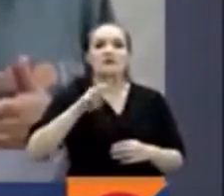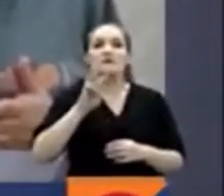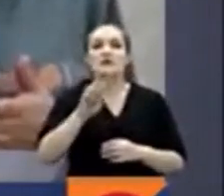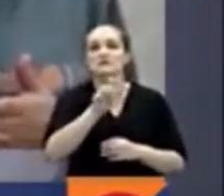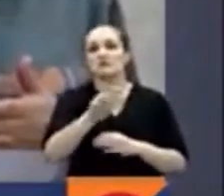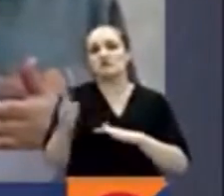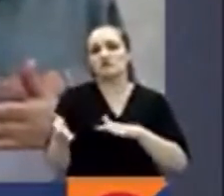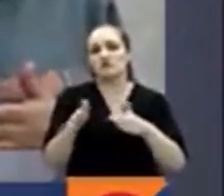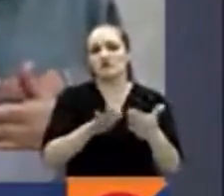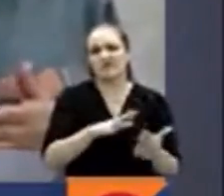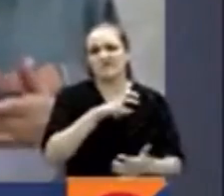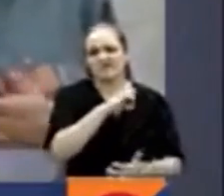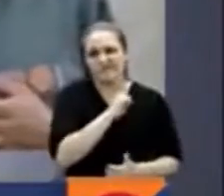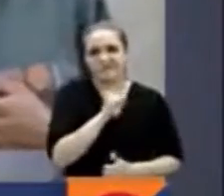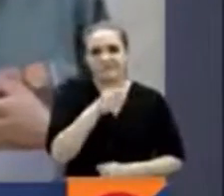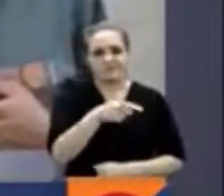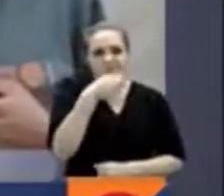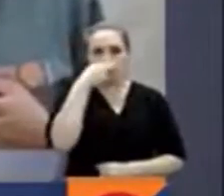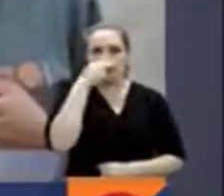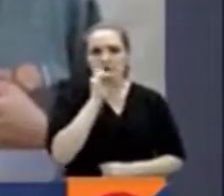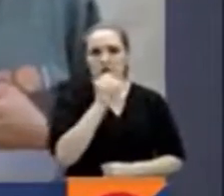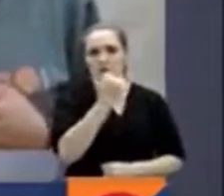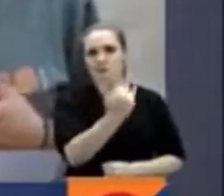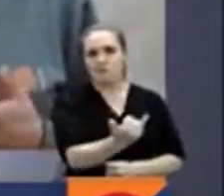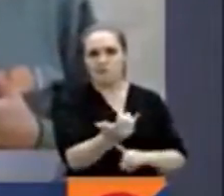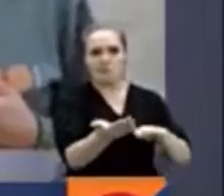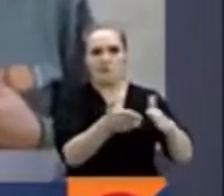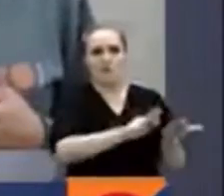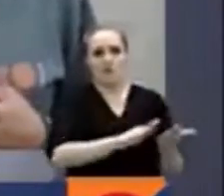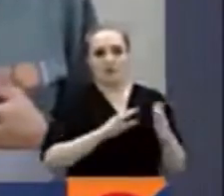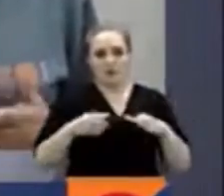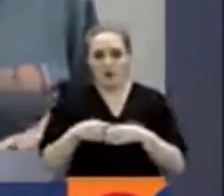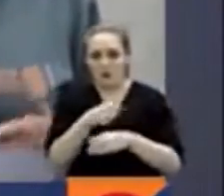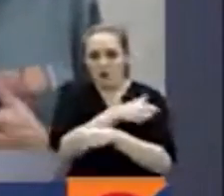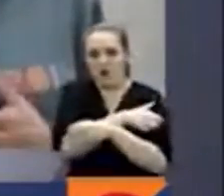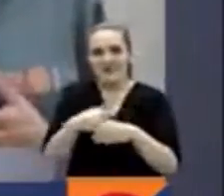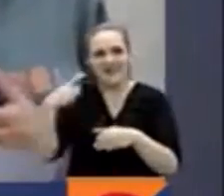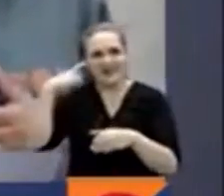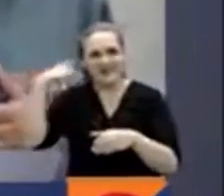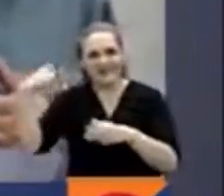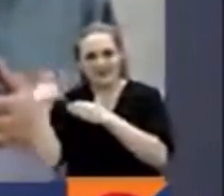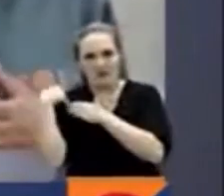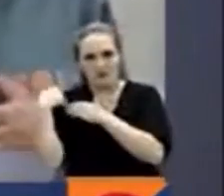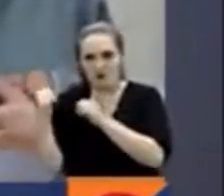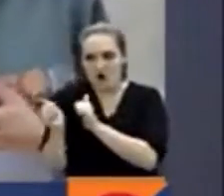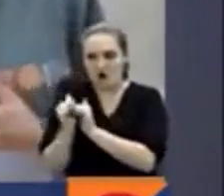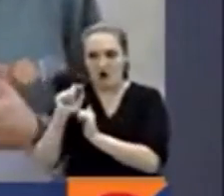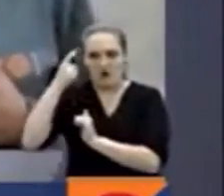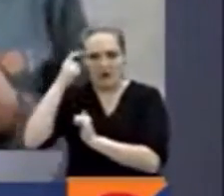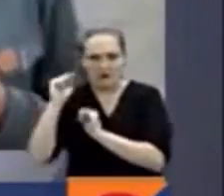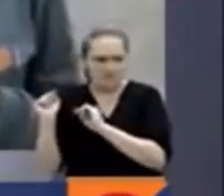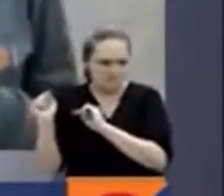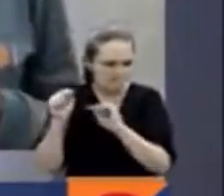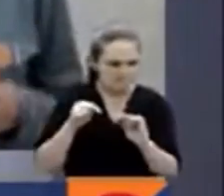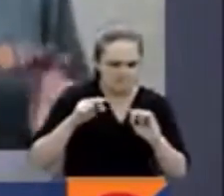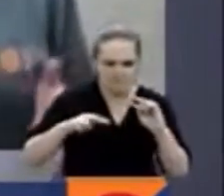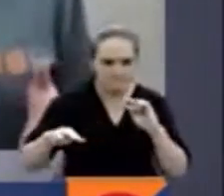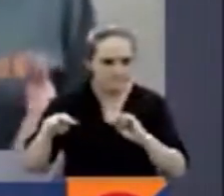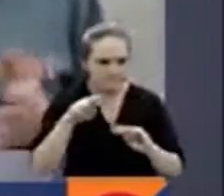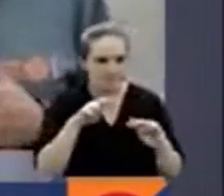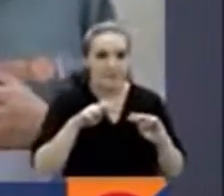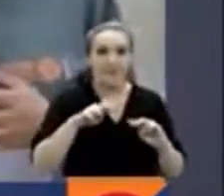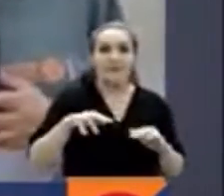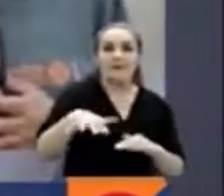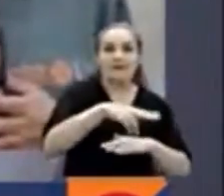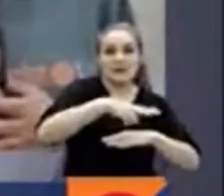vida, entre ellas un menor de edad. El Comité de Gestión del Riesgo, en cabeza del gobernador, se desplazan a esta hora hacia esta zona. El departamento